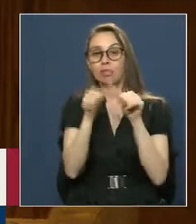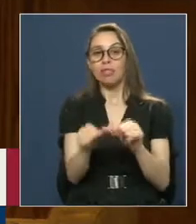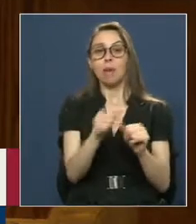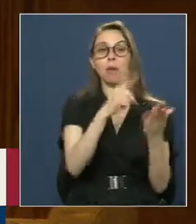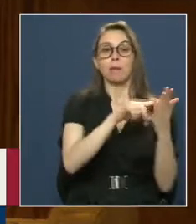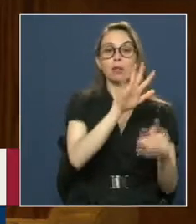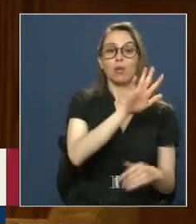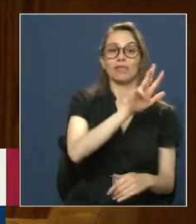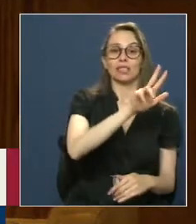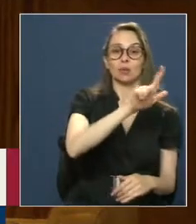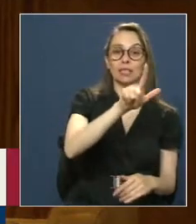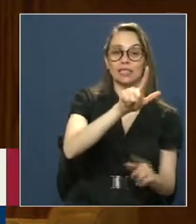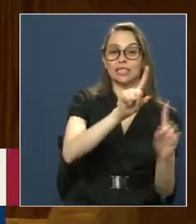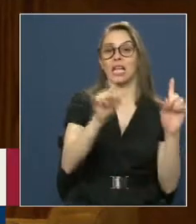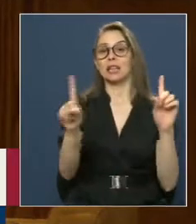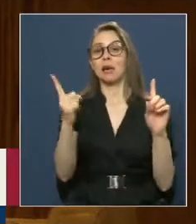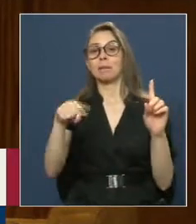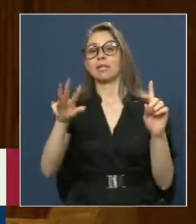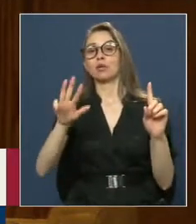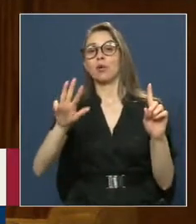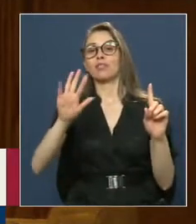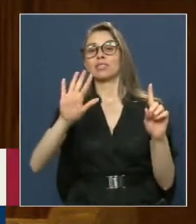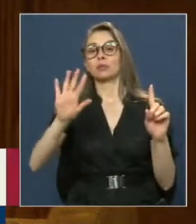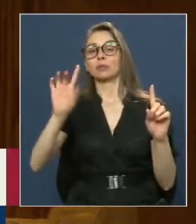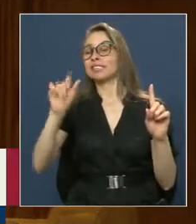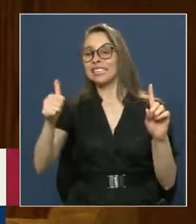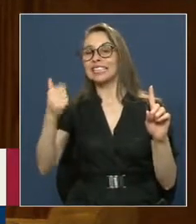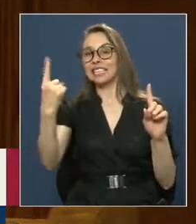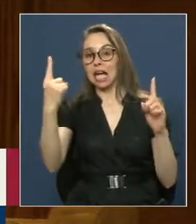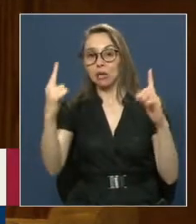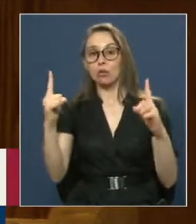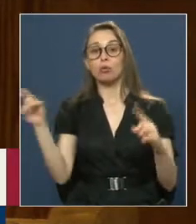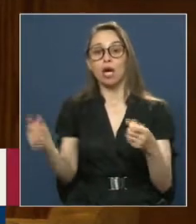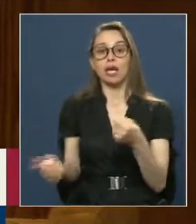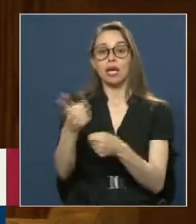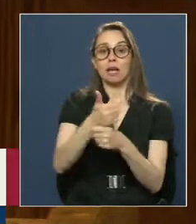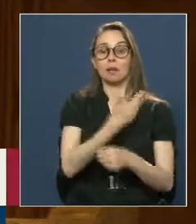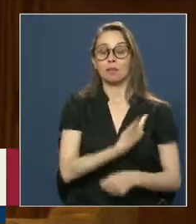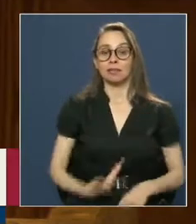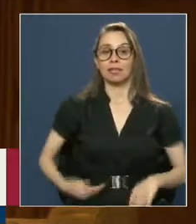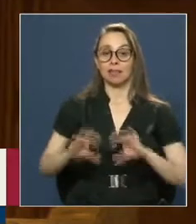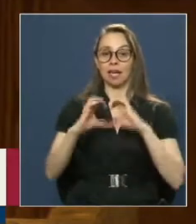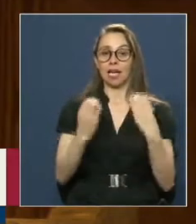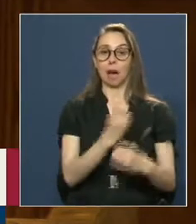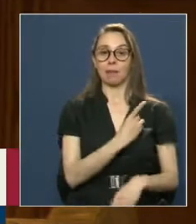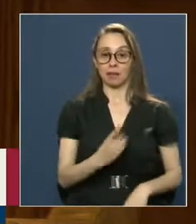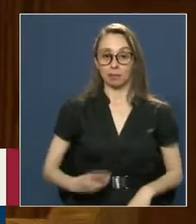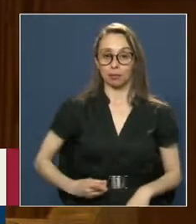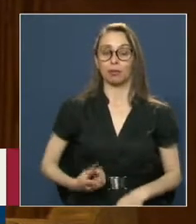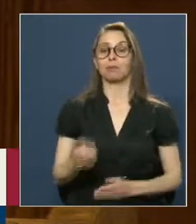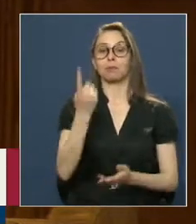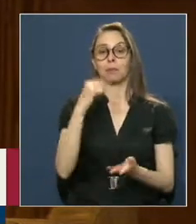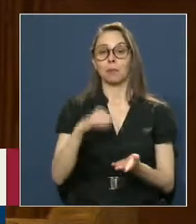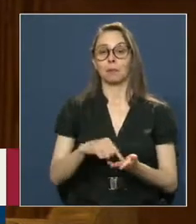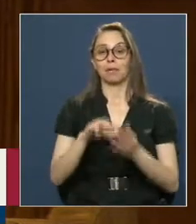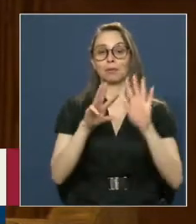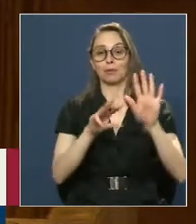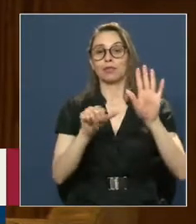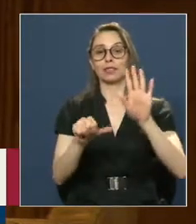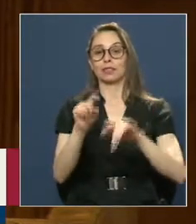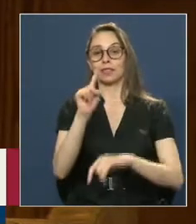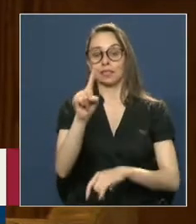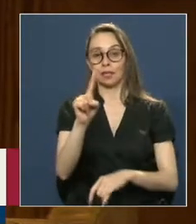57-61 Fue presidente de la Cámara de Diputados durante aquel periodo Y en el año 1961